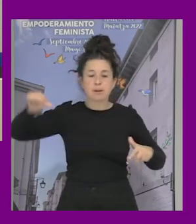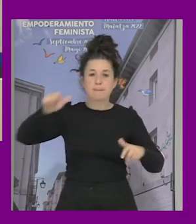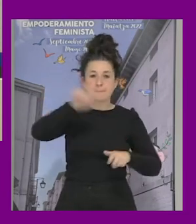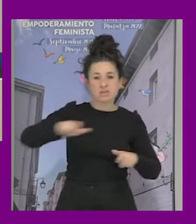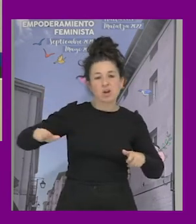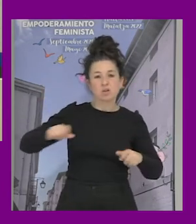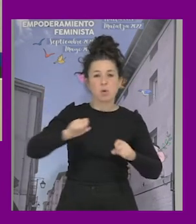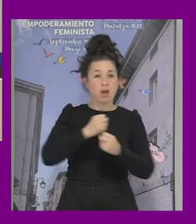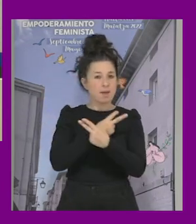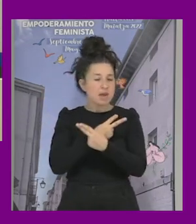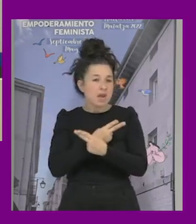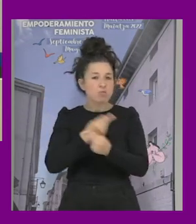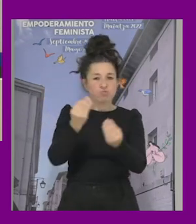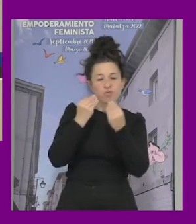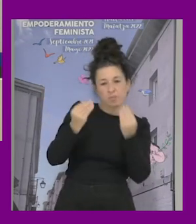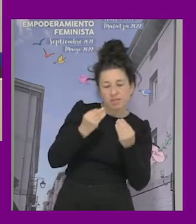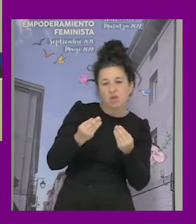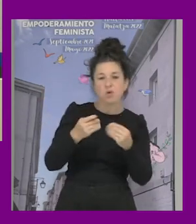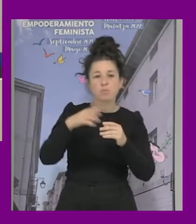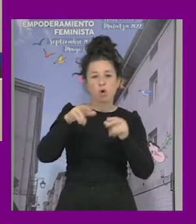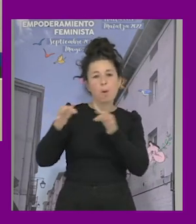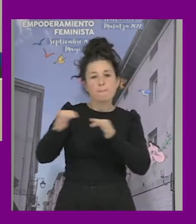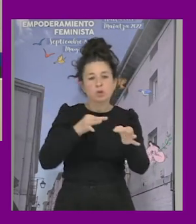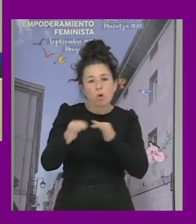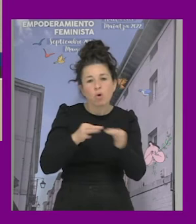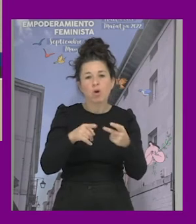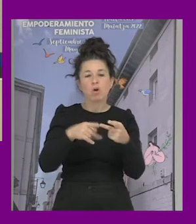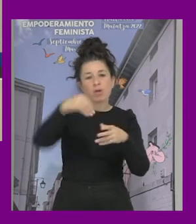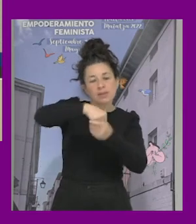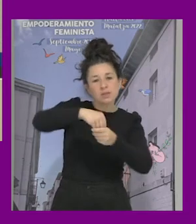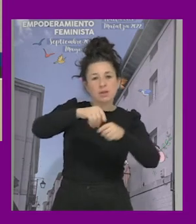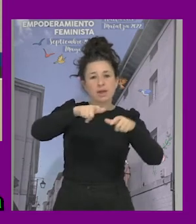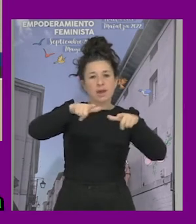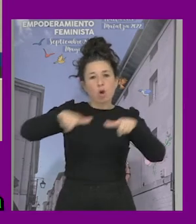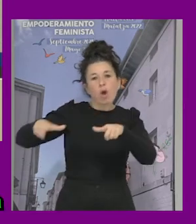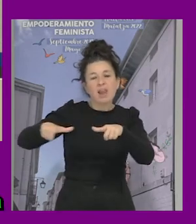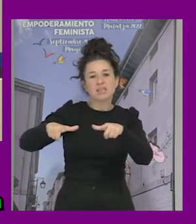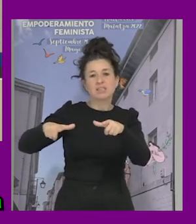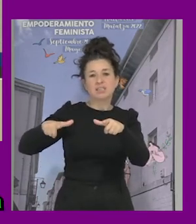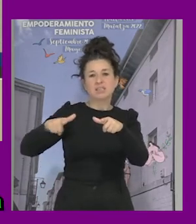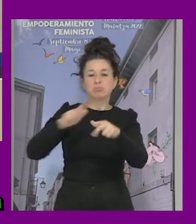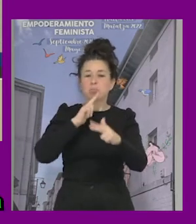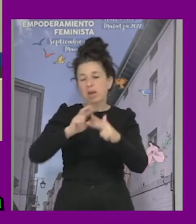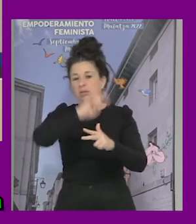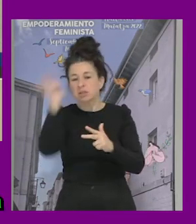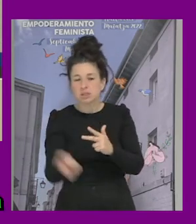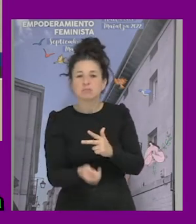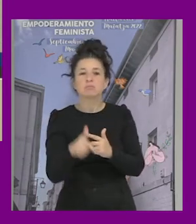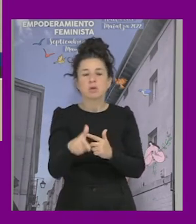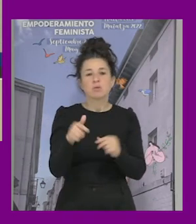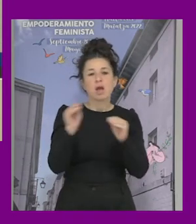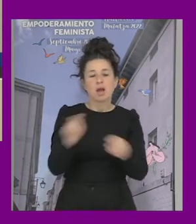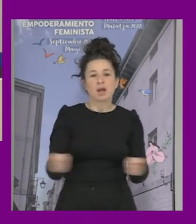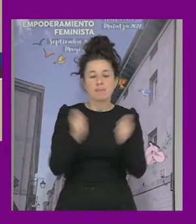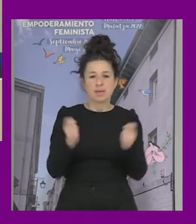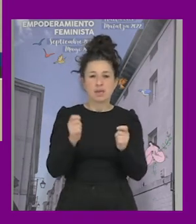protocolo hubiera como una campaña de visibilidad dentro de los locales etc y bueno estábamos trabajando en esta propuesta y de